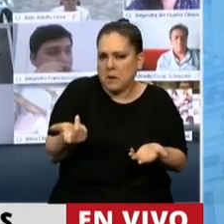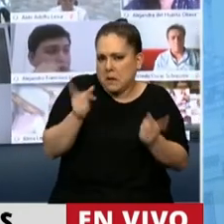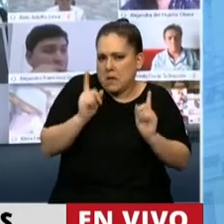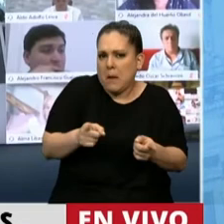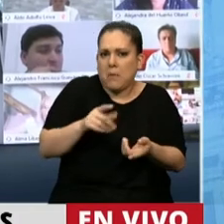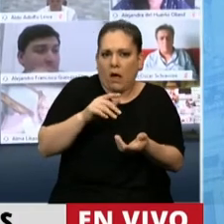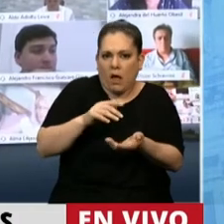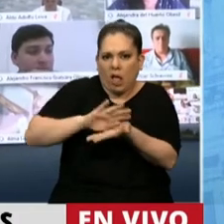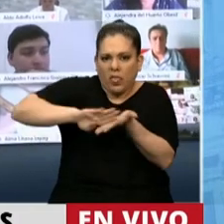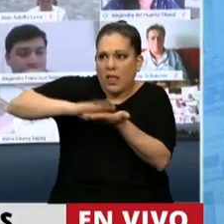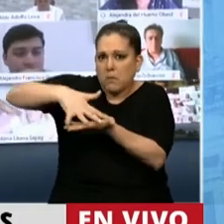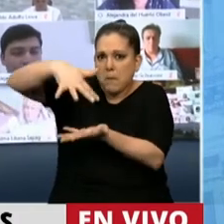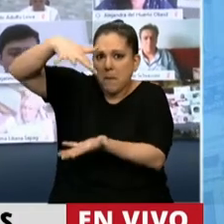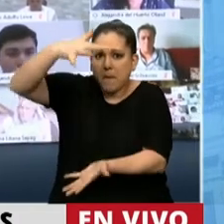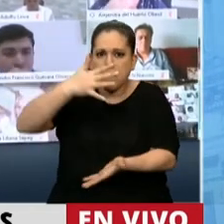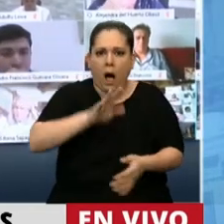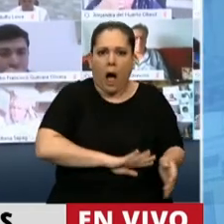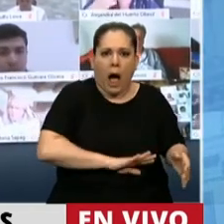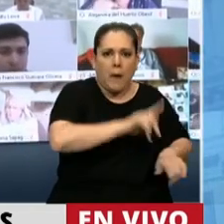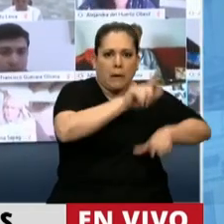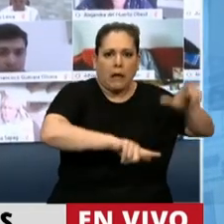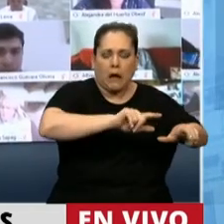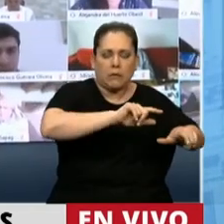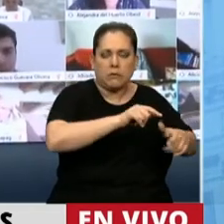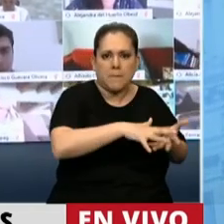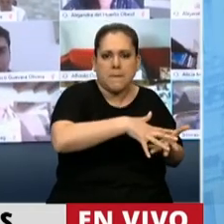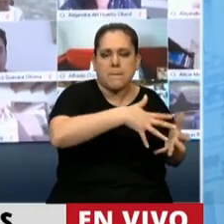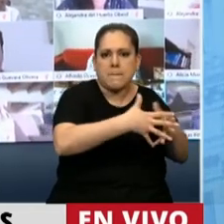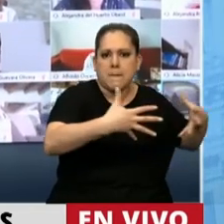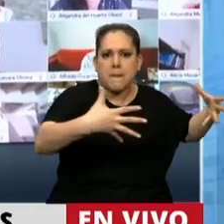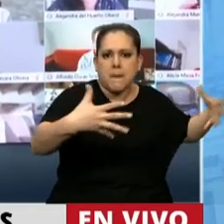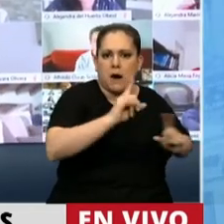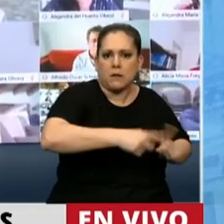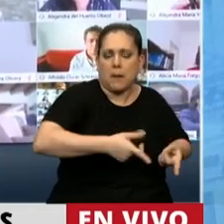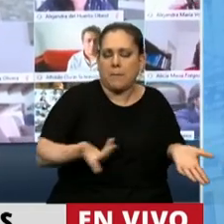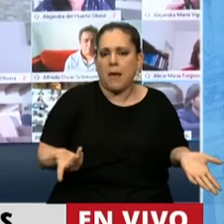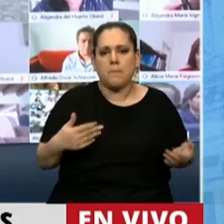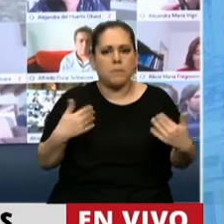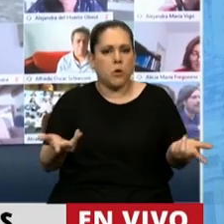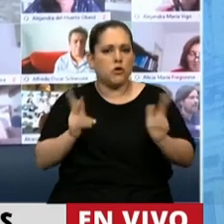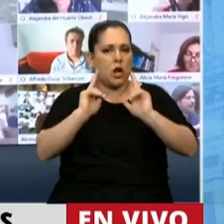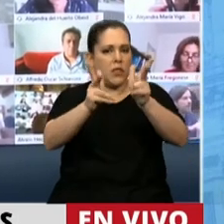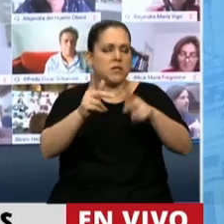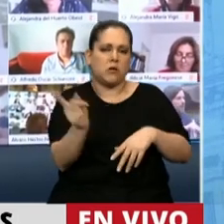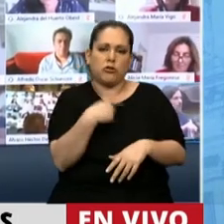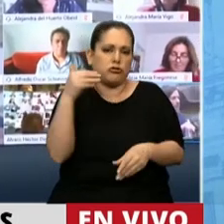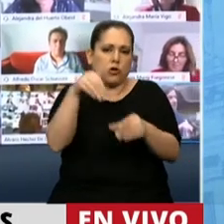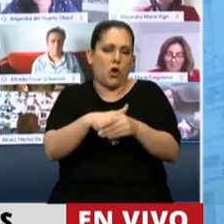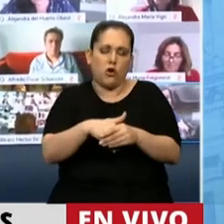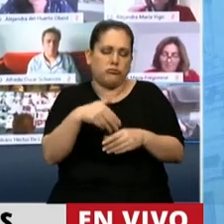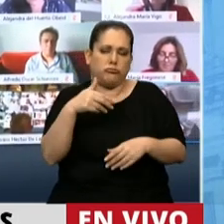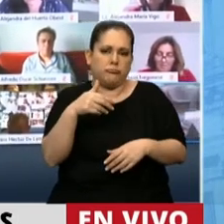día más el hambre de nuestro pueblo. Por eso, Presidente, quiero dejar sentada nuestra abstención